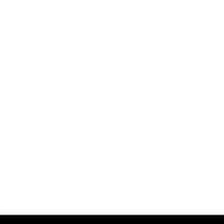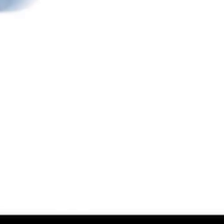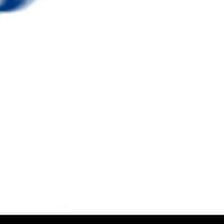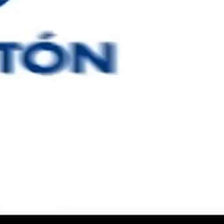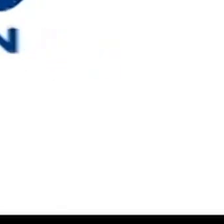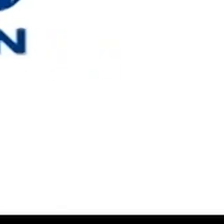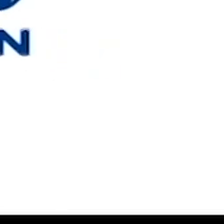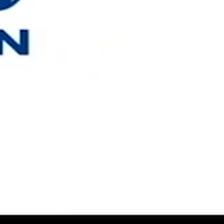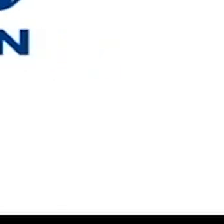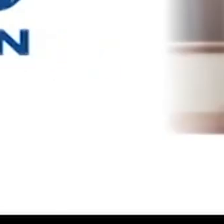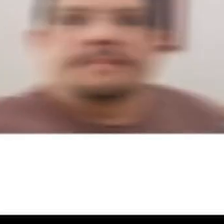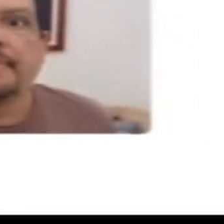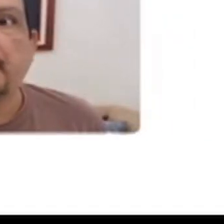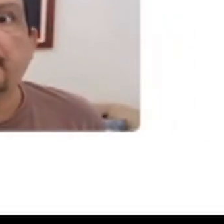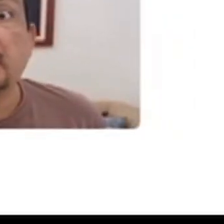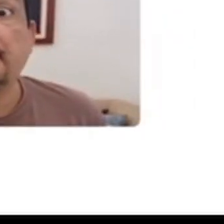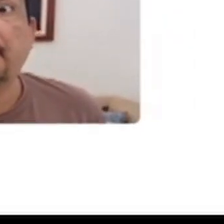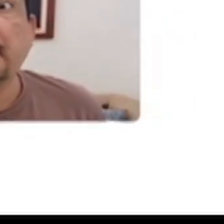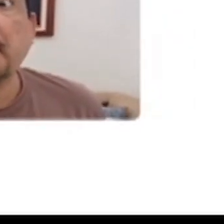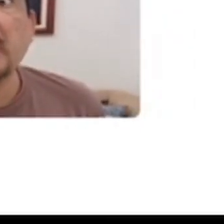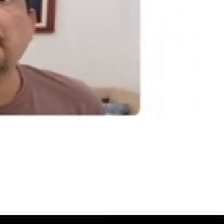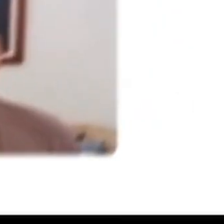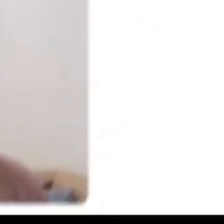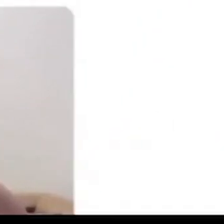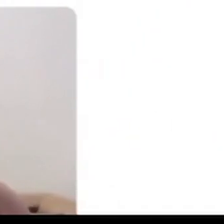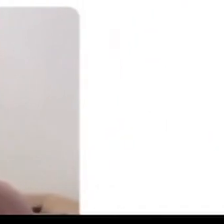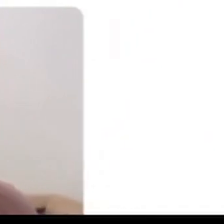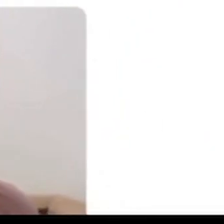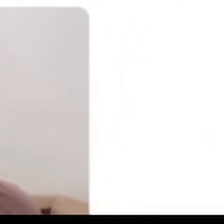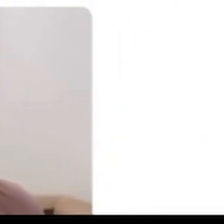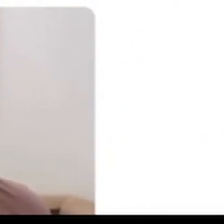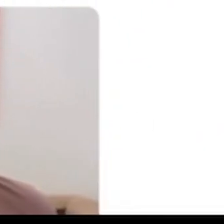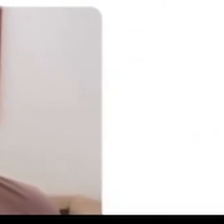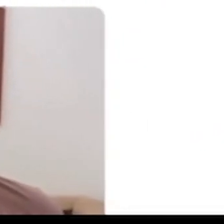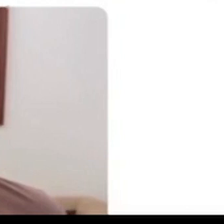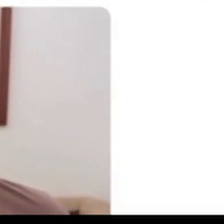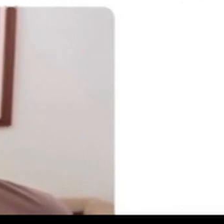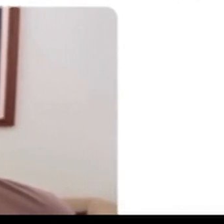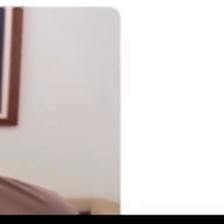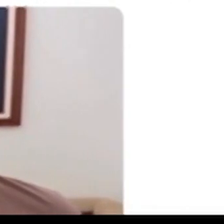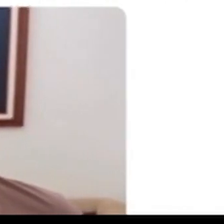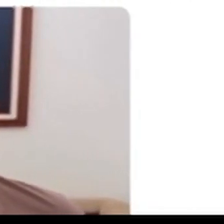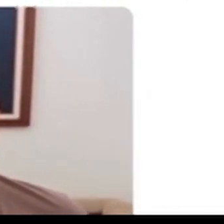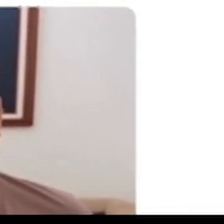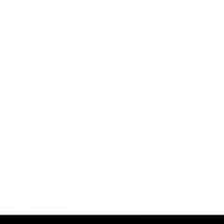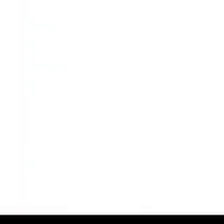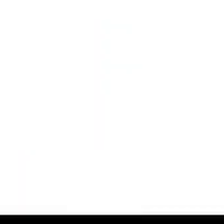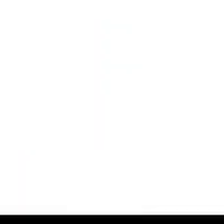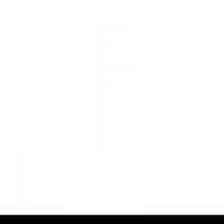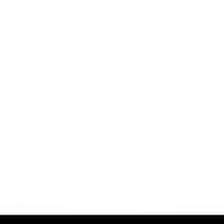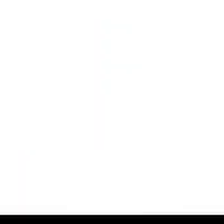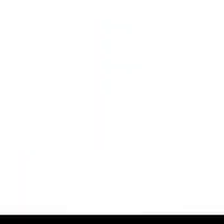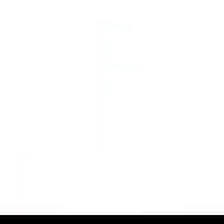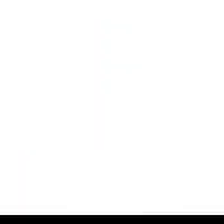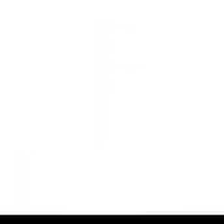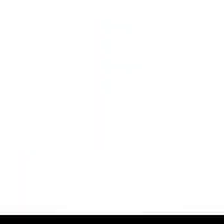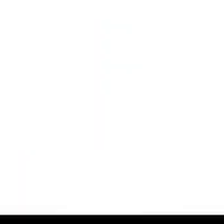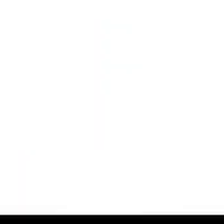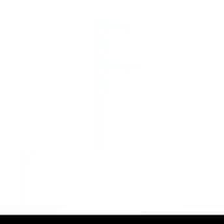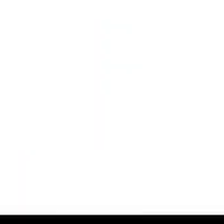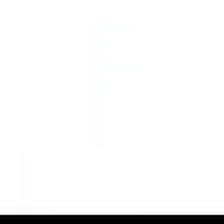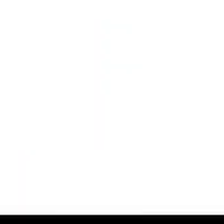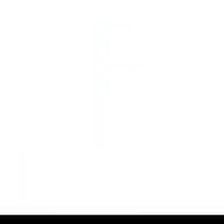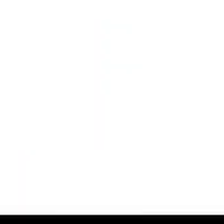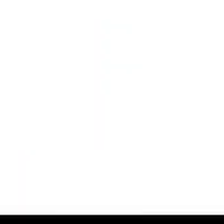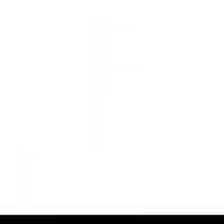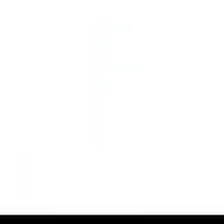este show exclusivo para que papá converse y ría con la media docena sin salir de casa. Somos el Banco